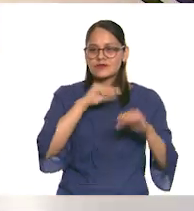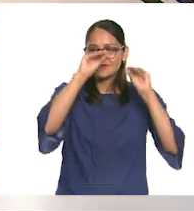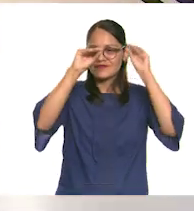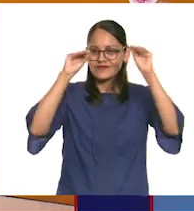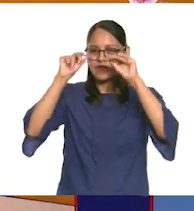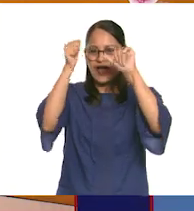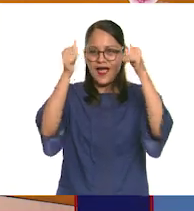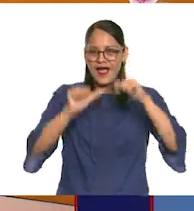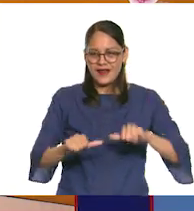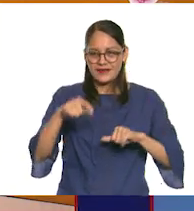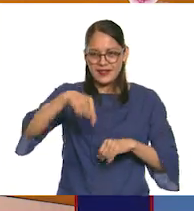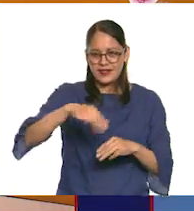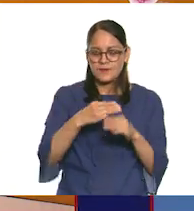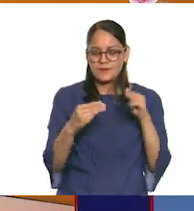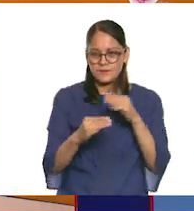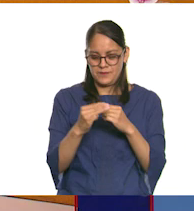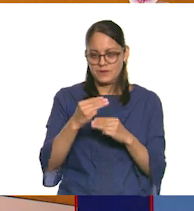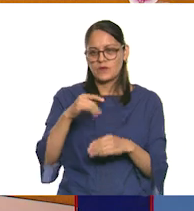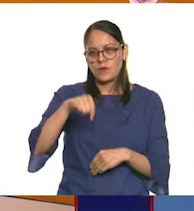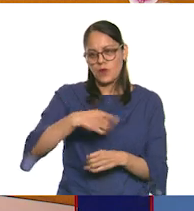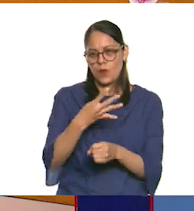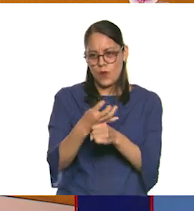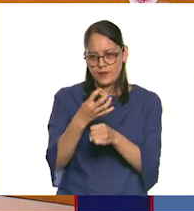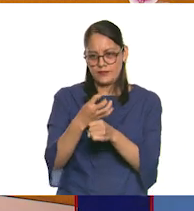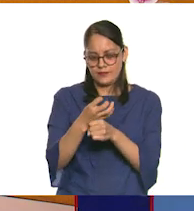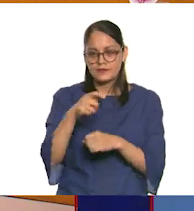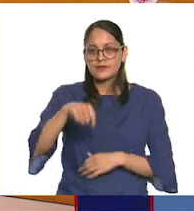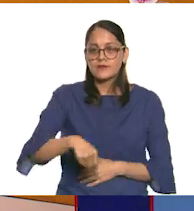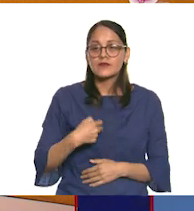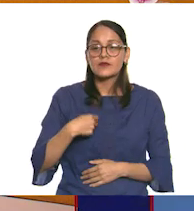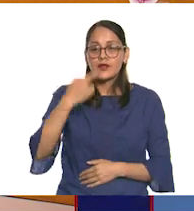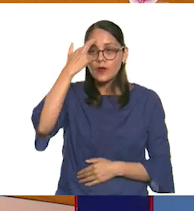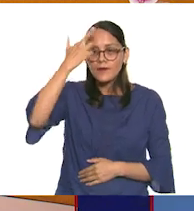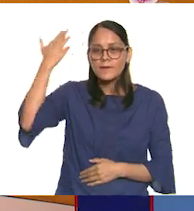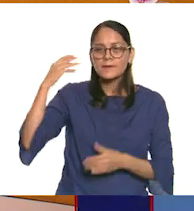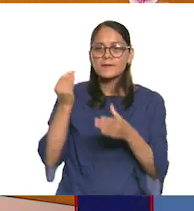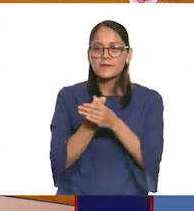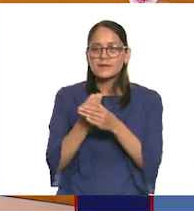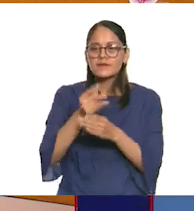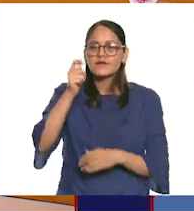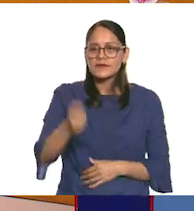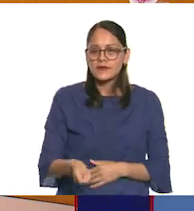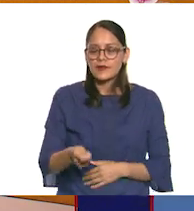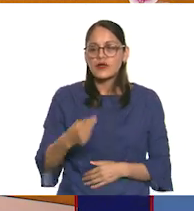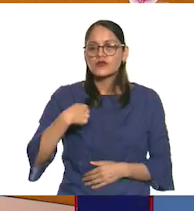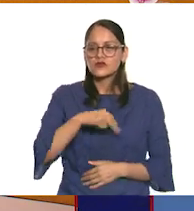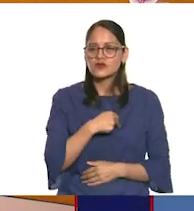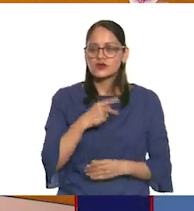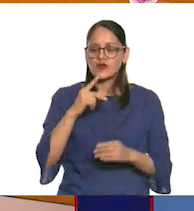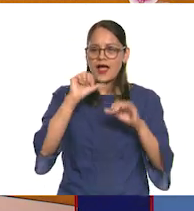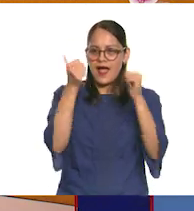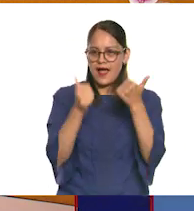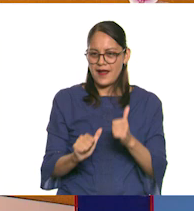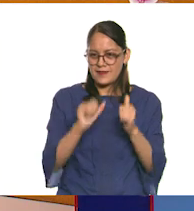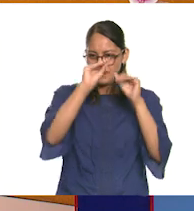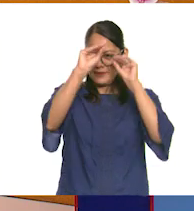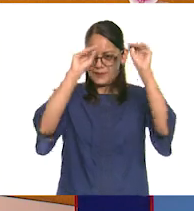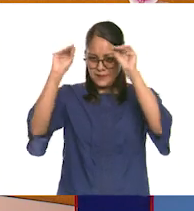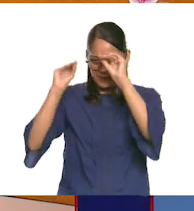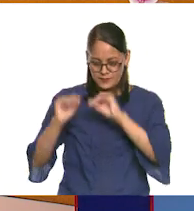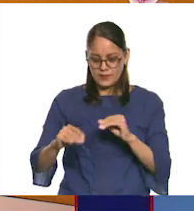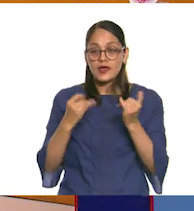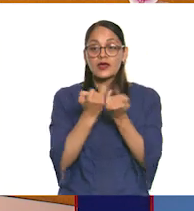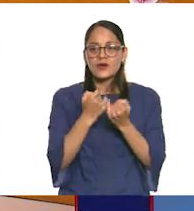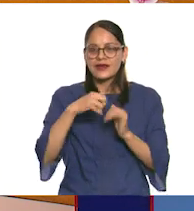artística aquí en nuestra clase de cuarto grado. La clase pasada revisamos qué era una instalación artística, vimos algunos